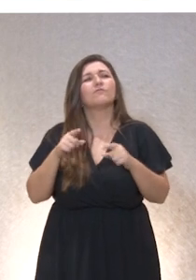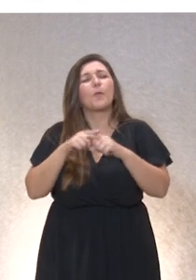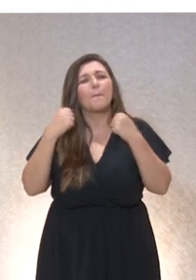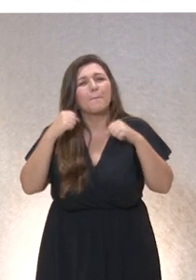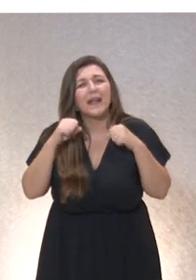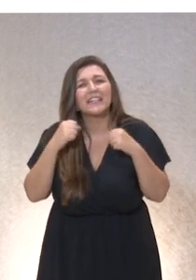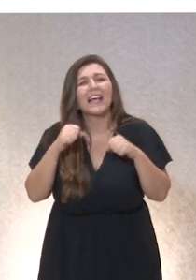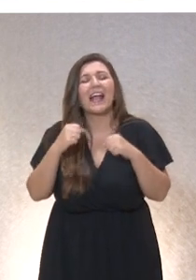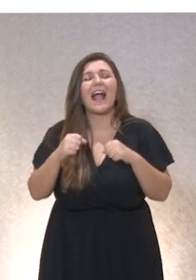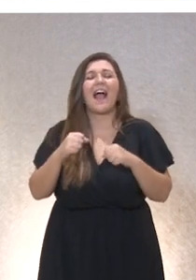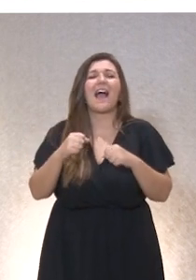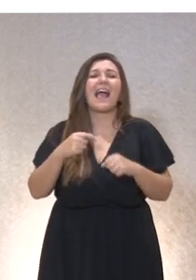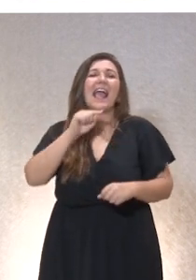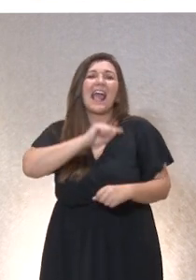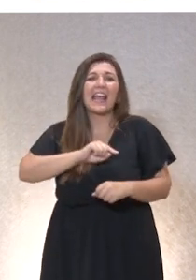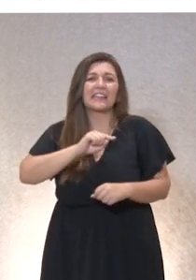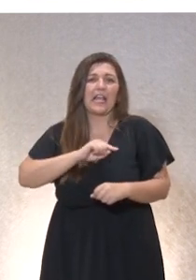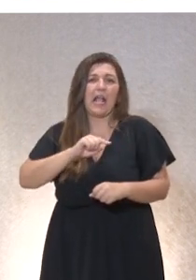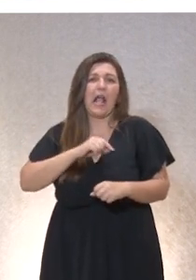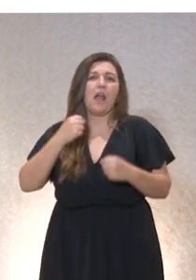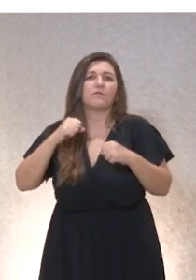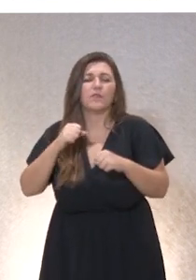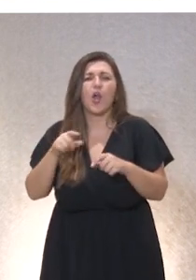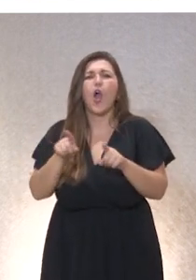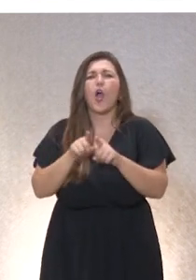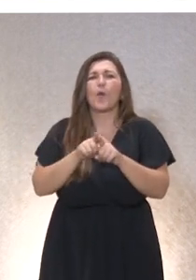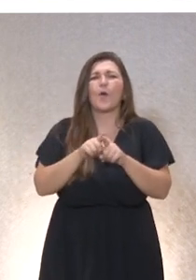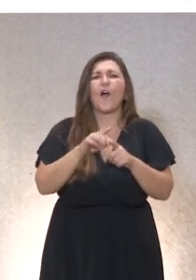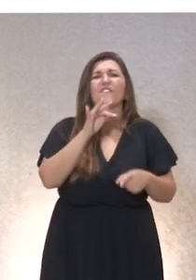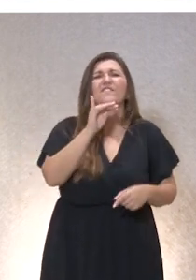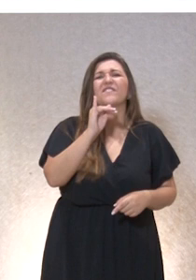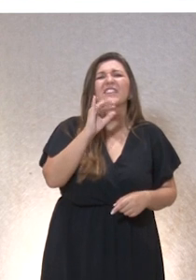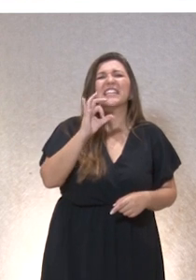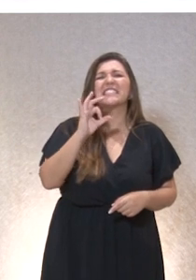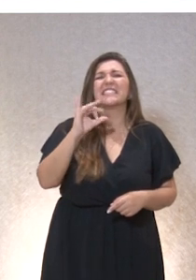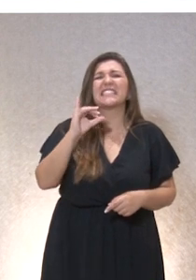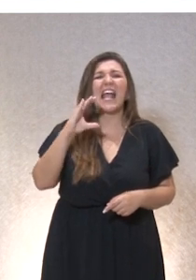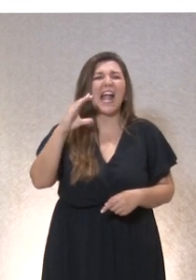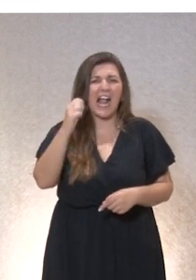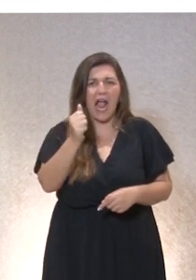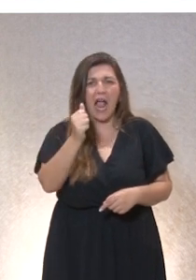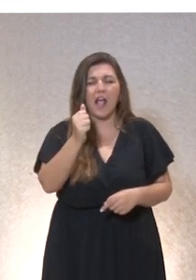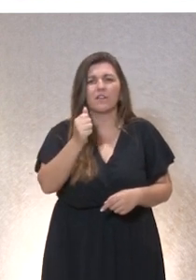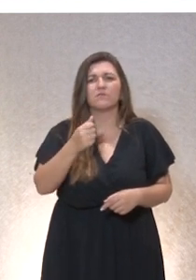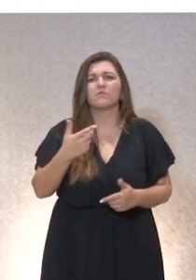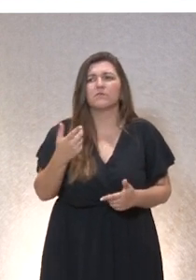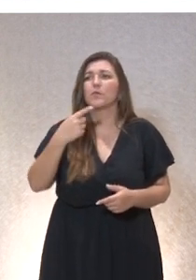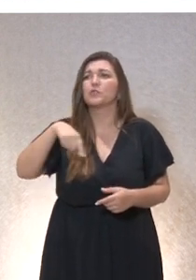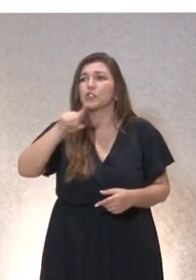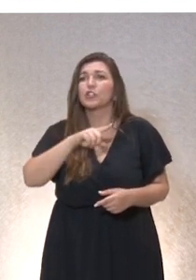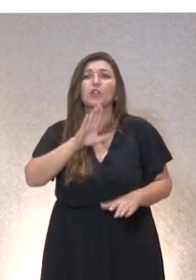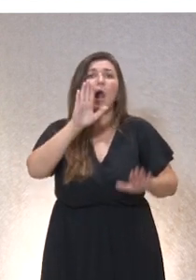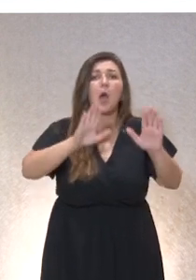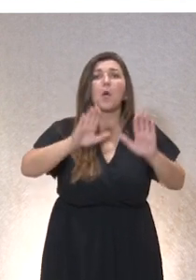La ética aplicada no es como la física. Ya saben ustedes, no sé si hay aquí algún licenciado en física, que levante la mano algún licenciado en física.